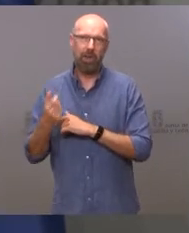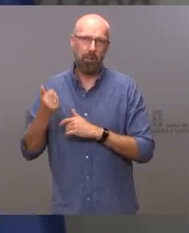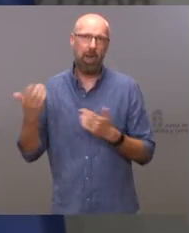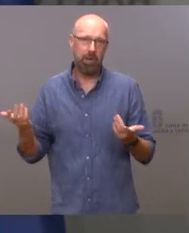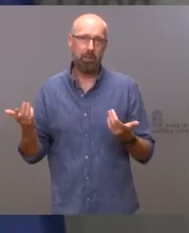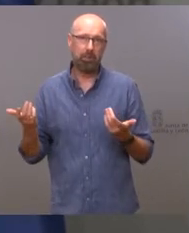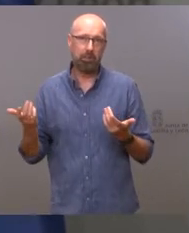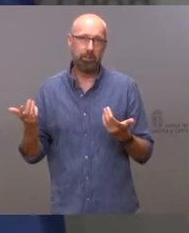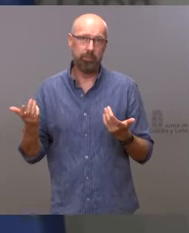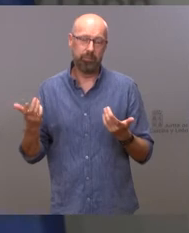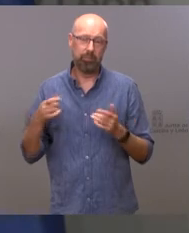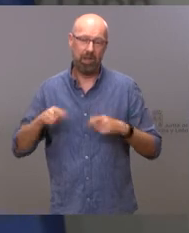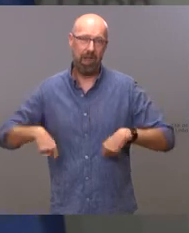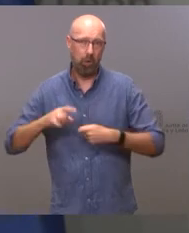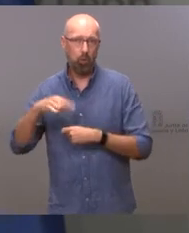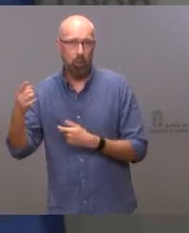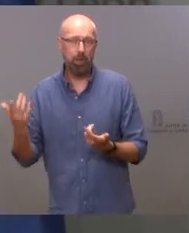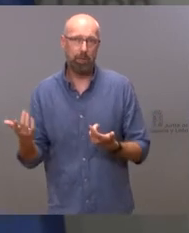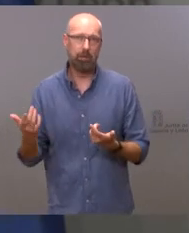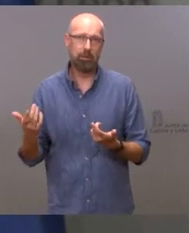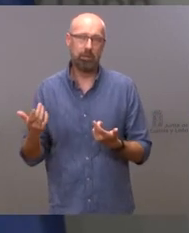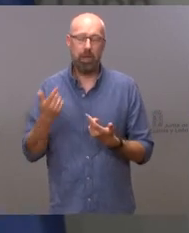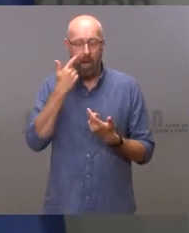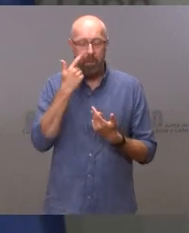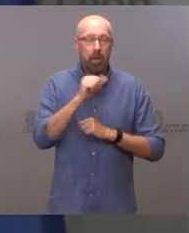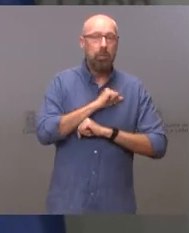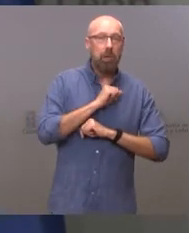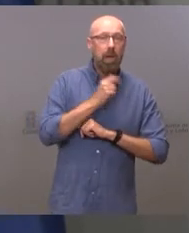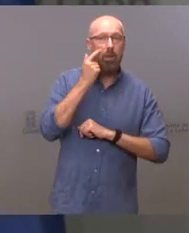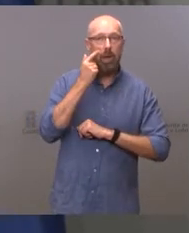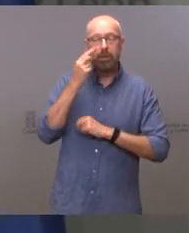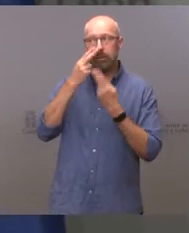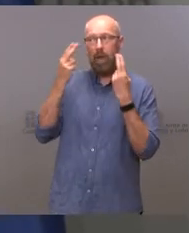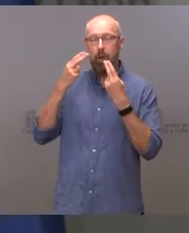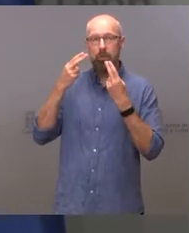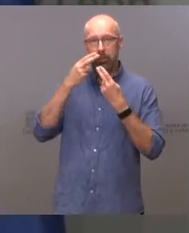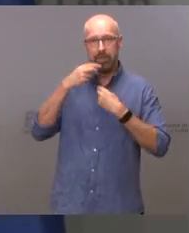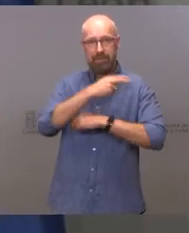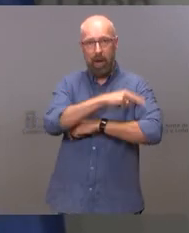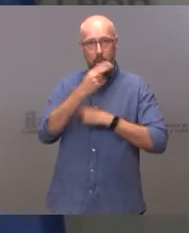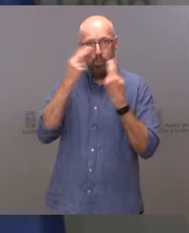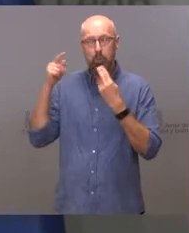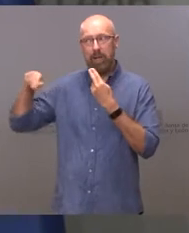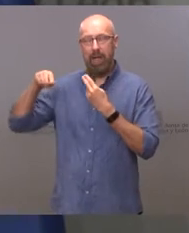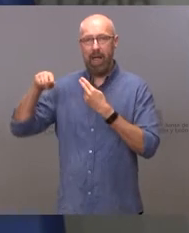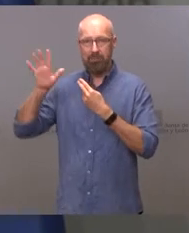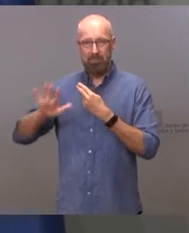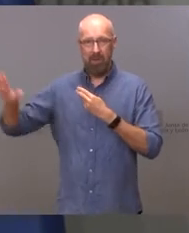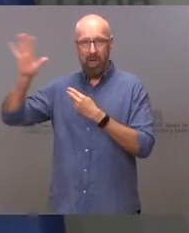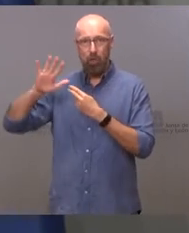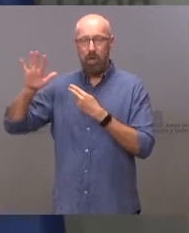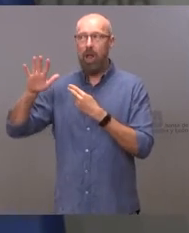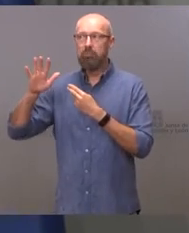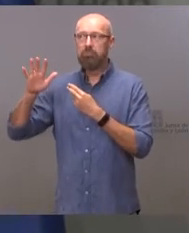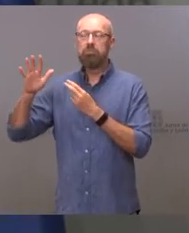sería doble. Entonces, estamos a la espera de que Salud Pública a nivel nacional emita